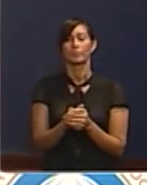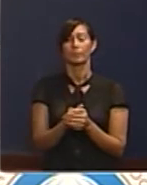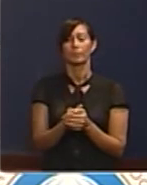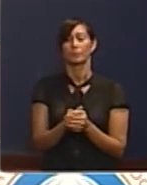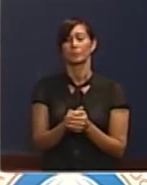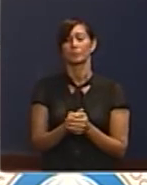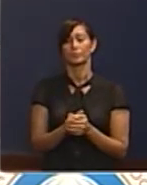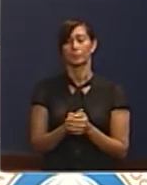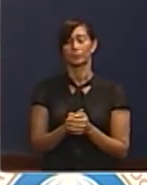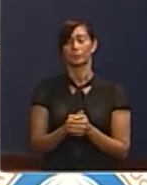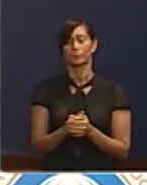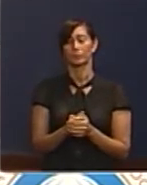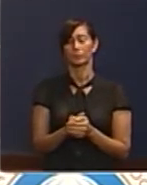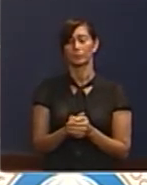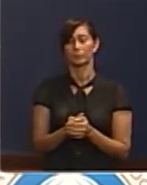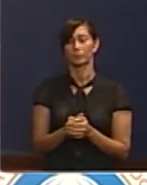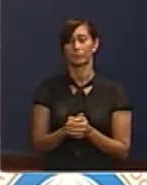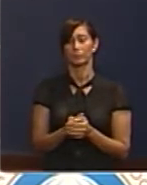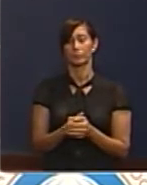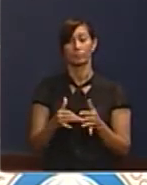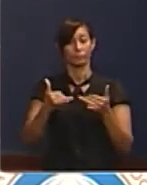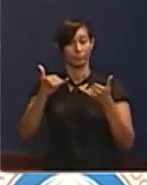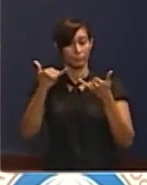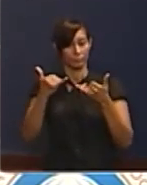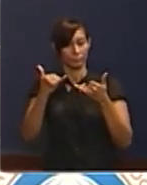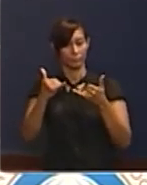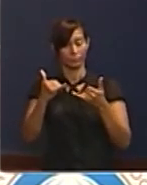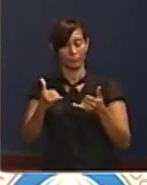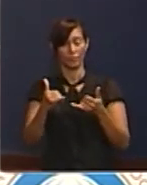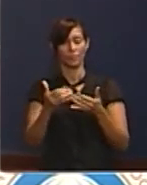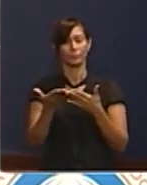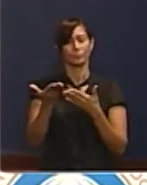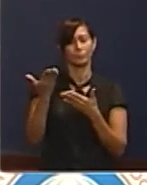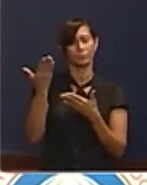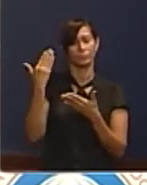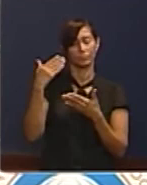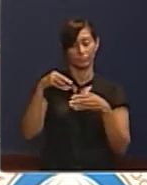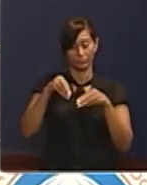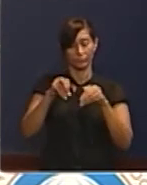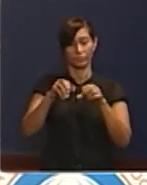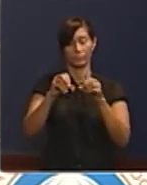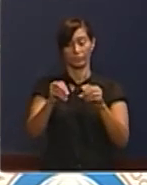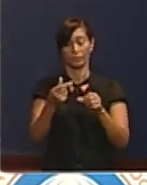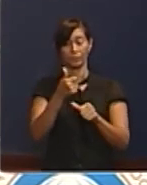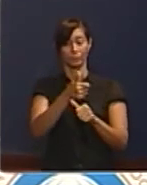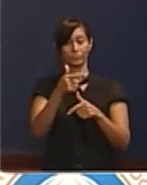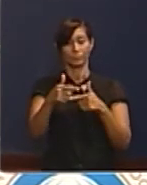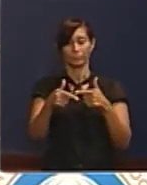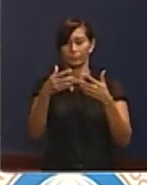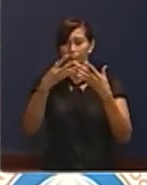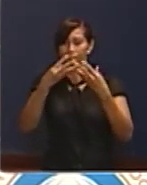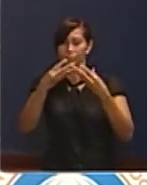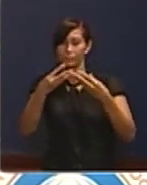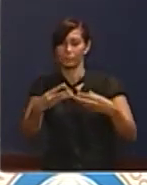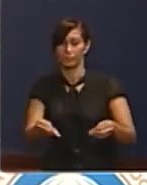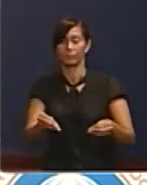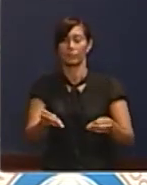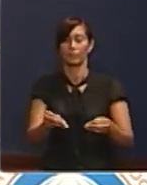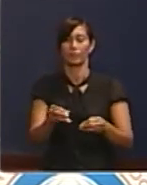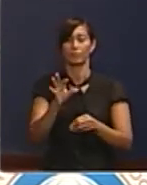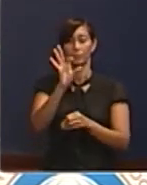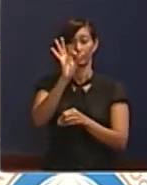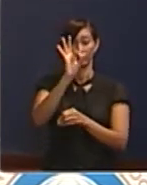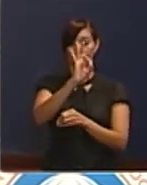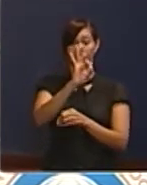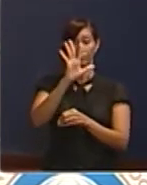embargo, por razones exógenas, ese cultivo, de una u otra manera, desapareció en un 95